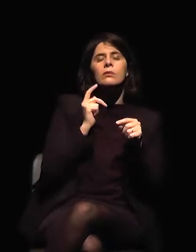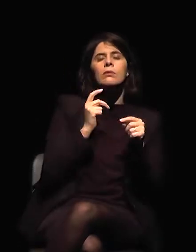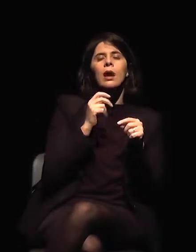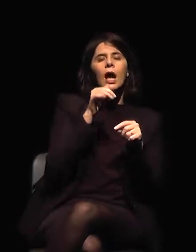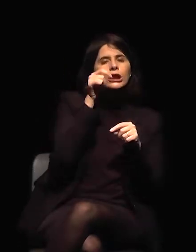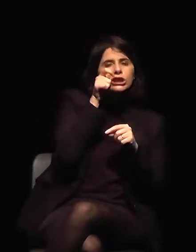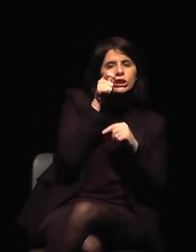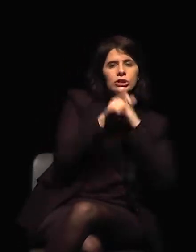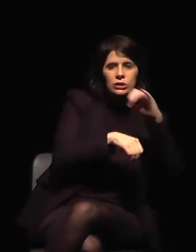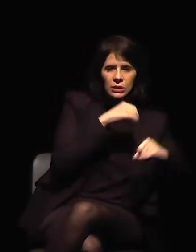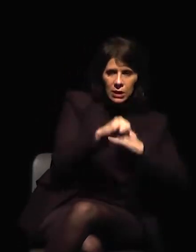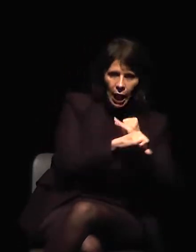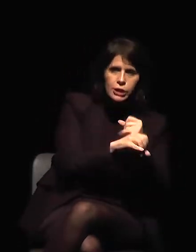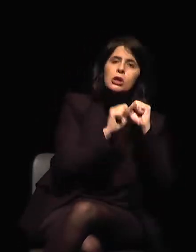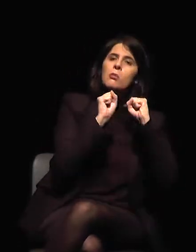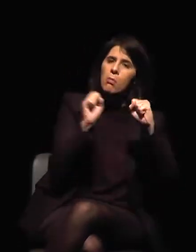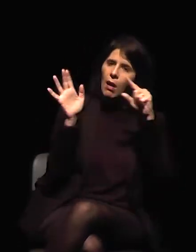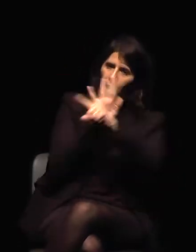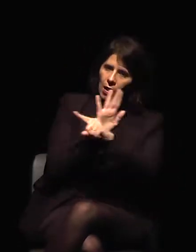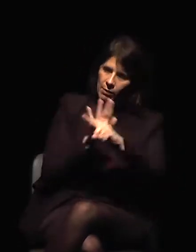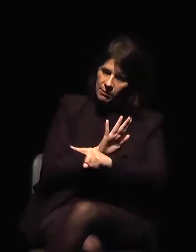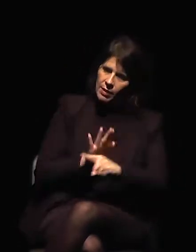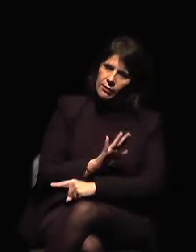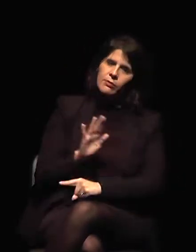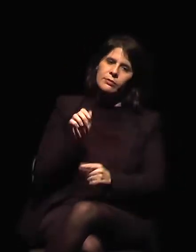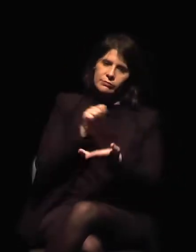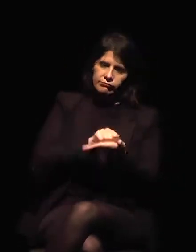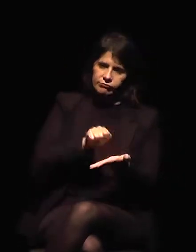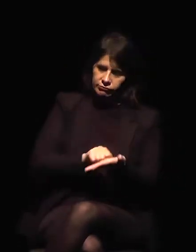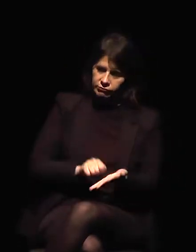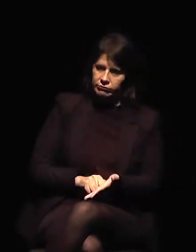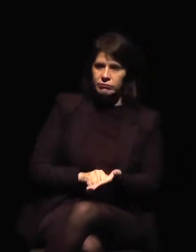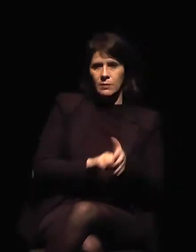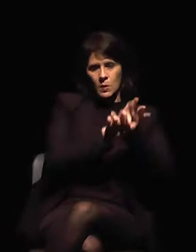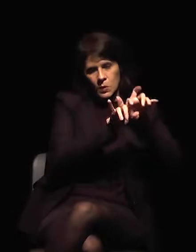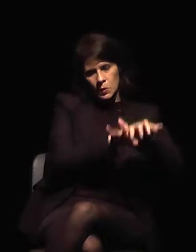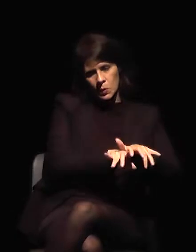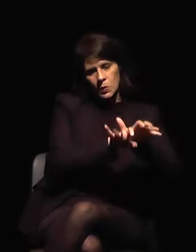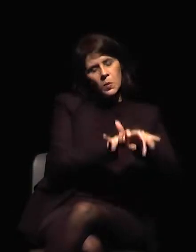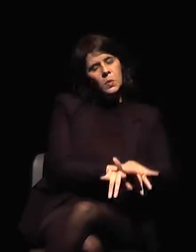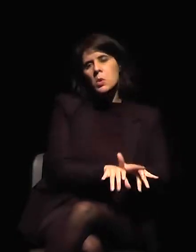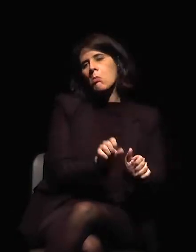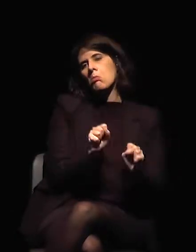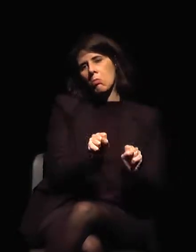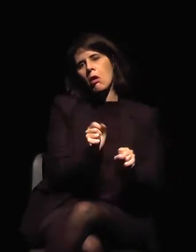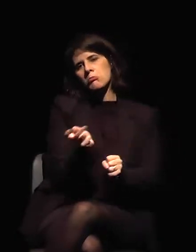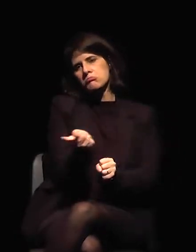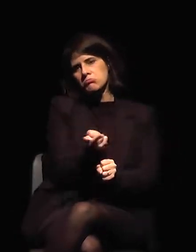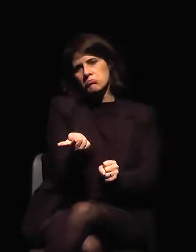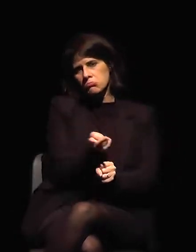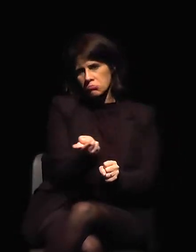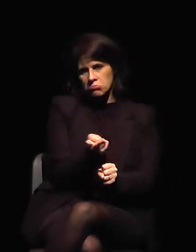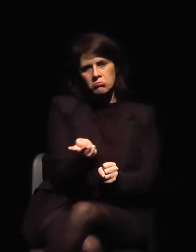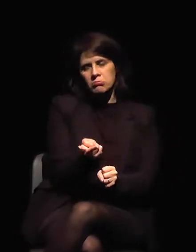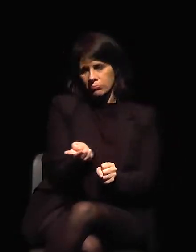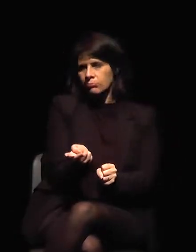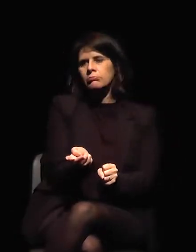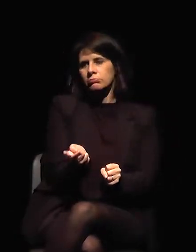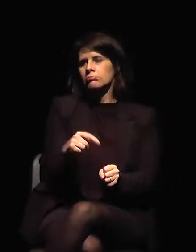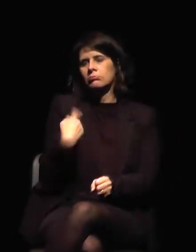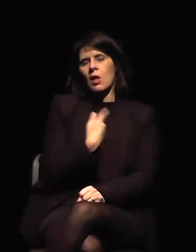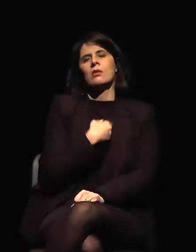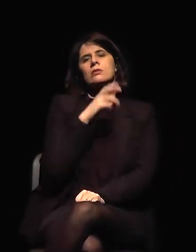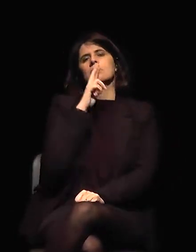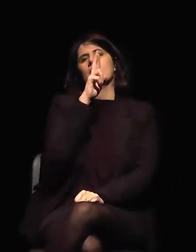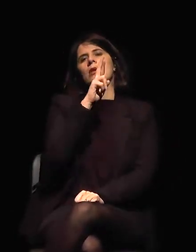sea por papel o por correo, y estaremos encantados de responderles al final de las exposiciones.